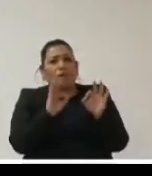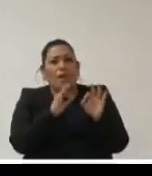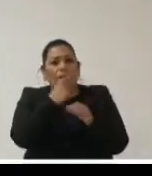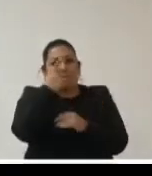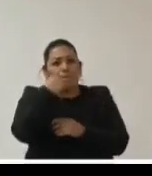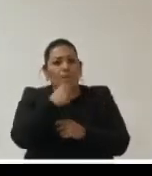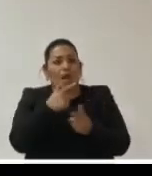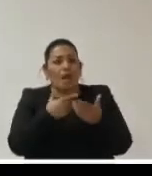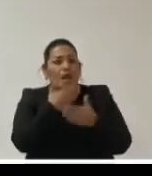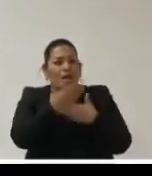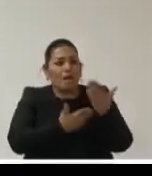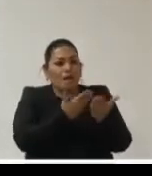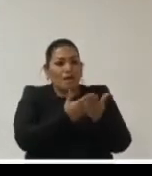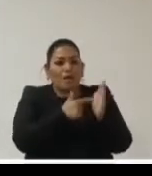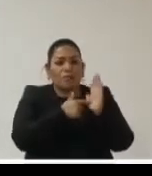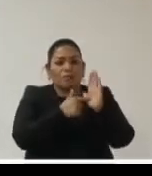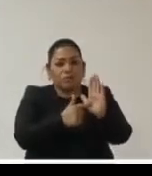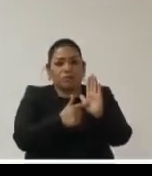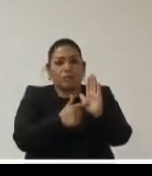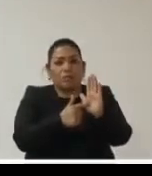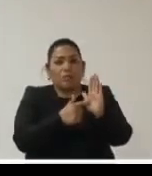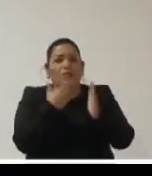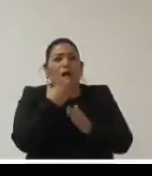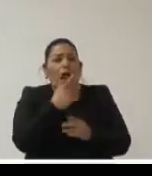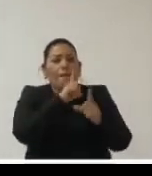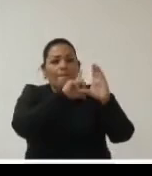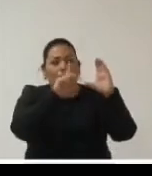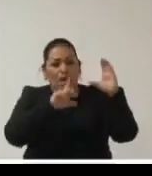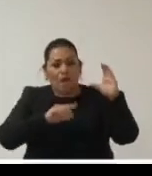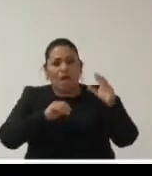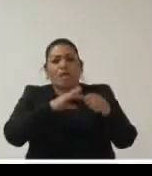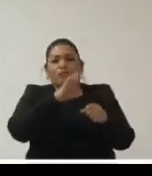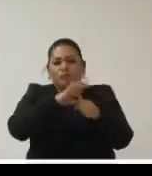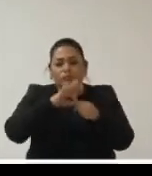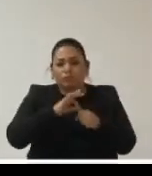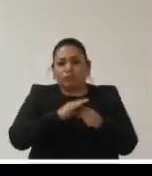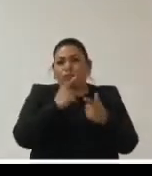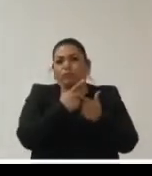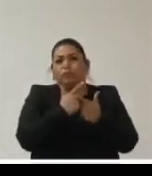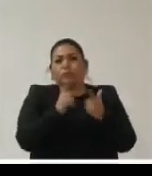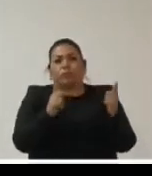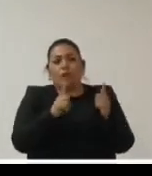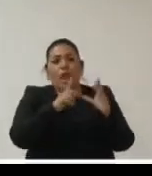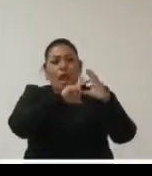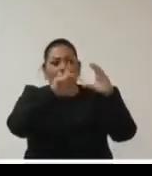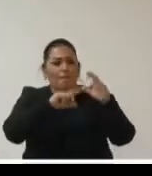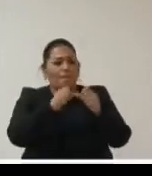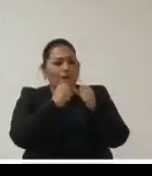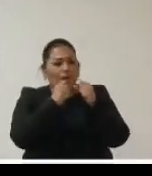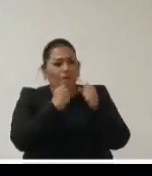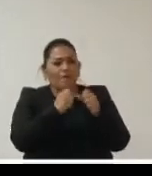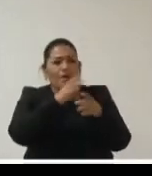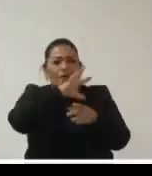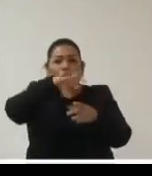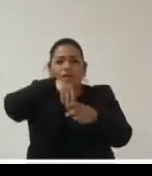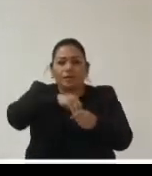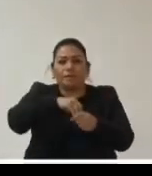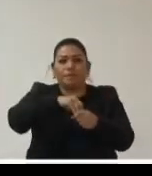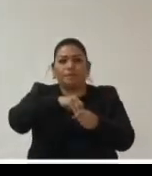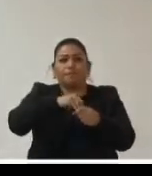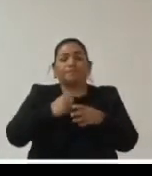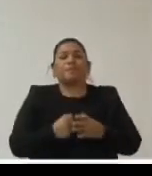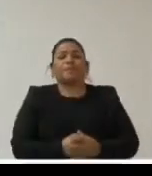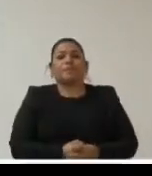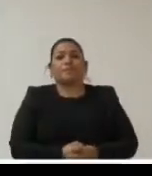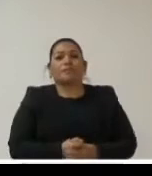efectiva rendición de cuentas para hacer un país más democrático para hacer una nación más incluyente no me queda